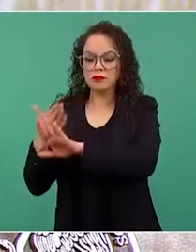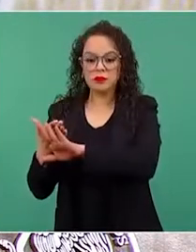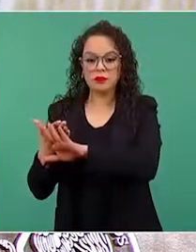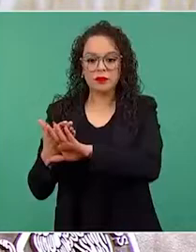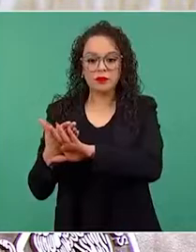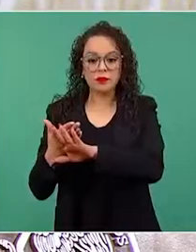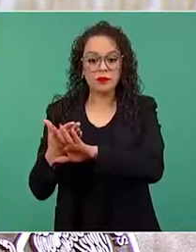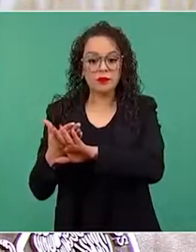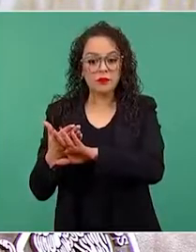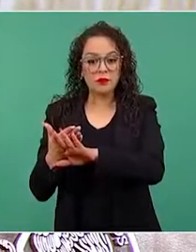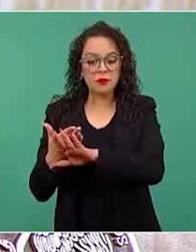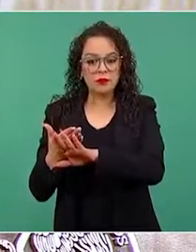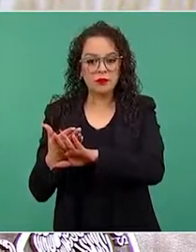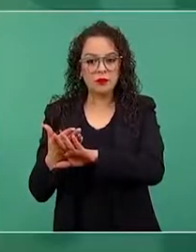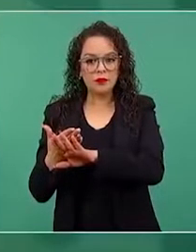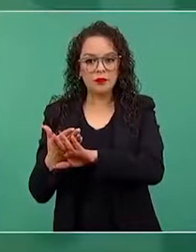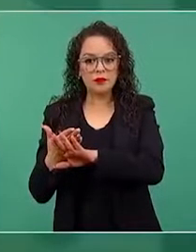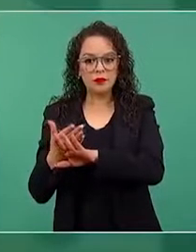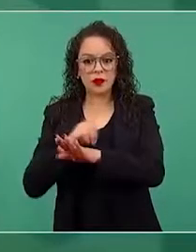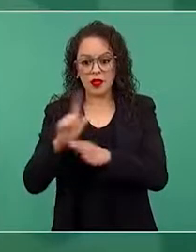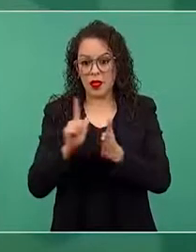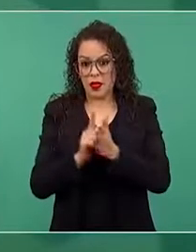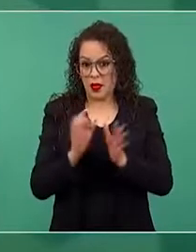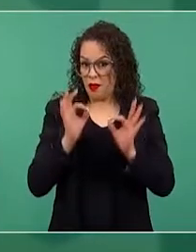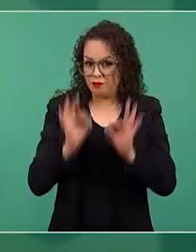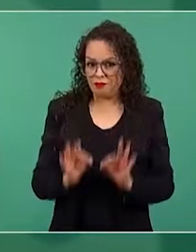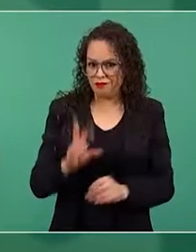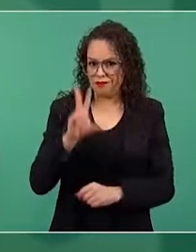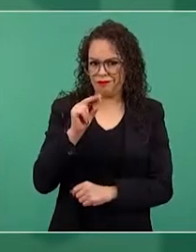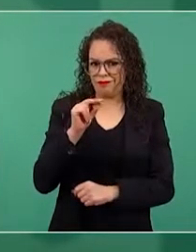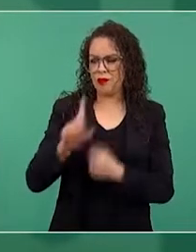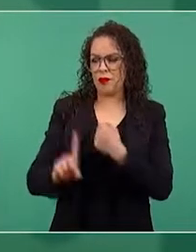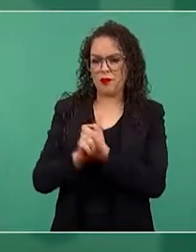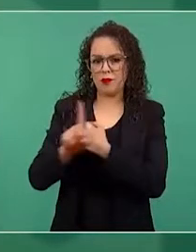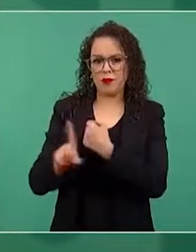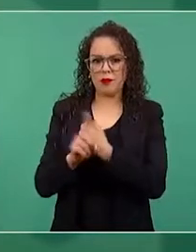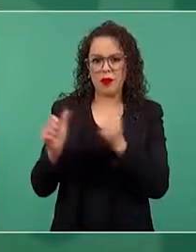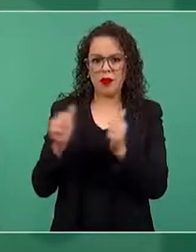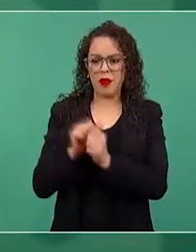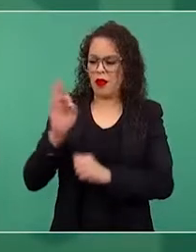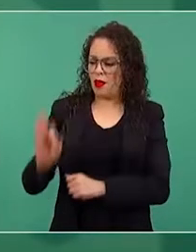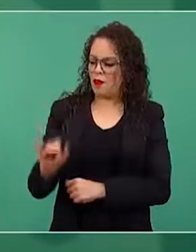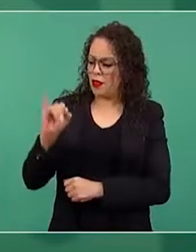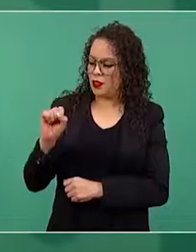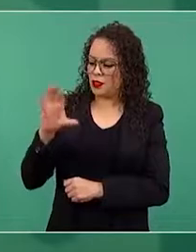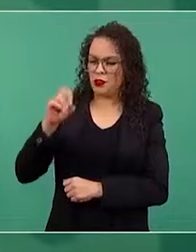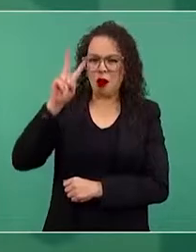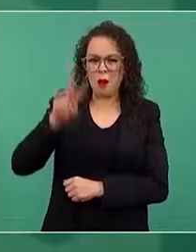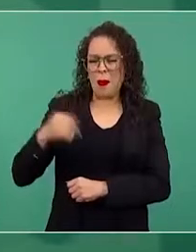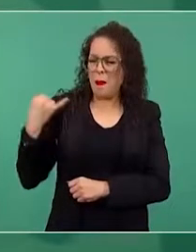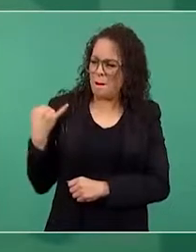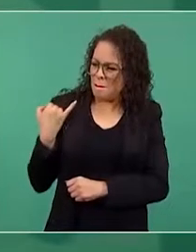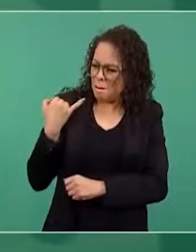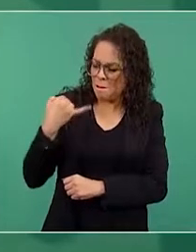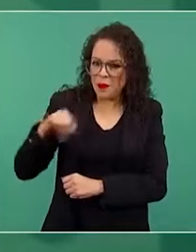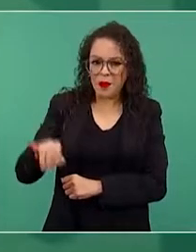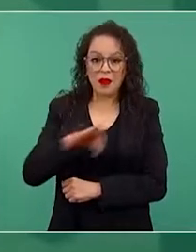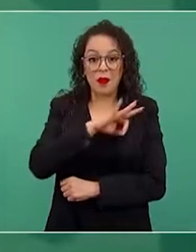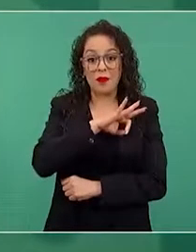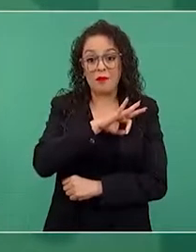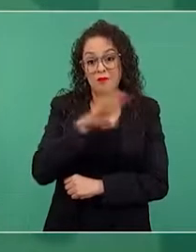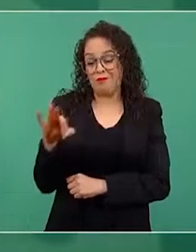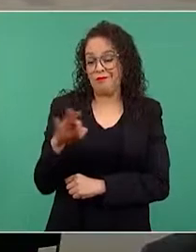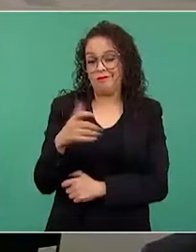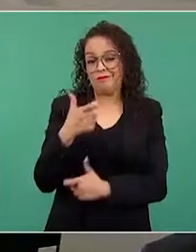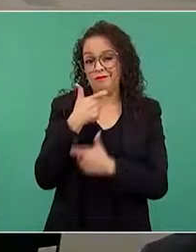ilegalmente, problemas con el fisco. Lo cual es ridículo y hasta uno podría reírse de no